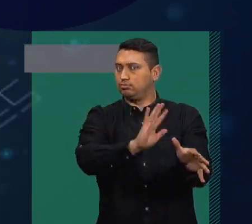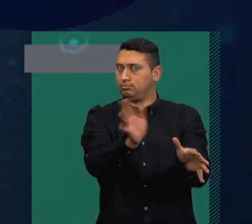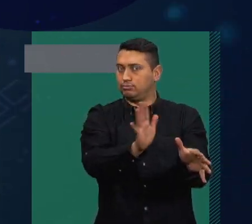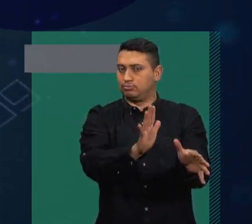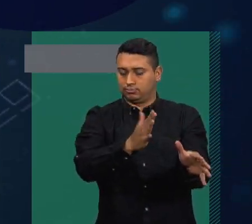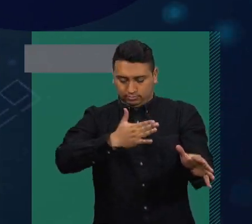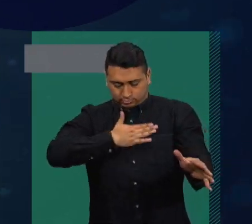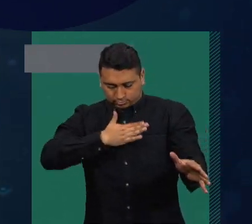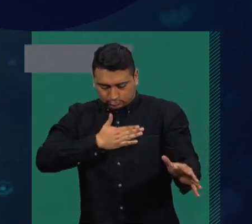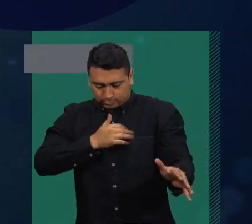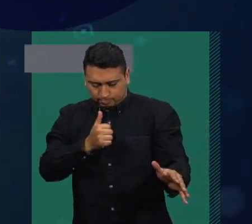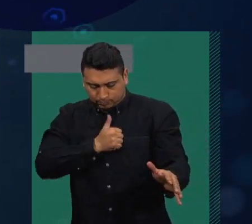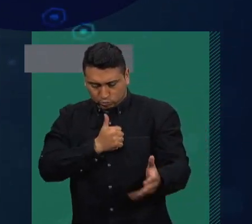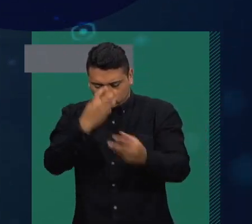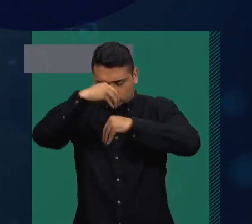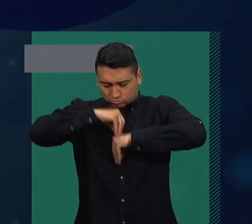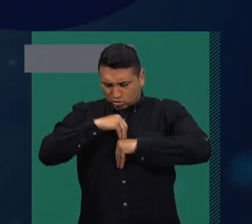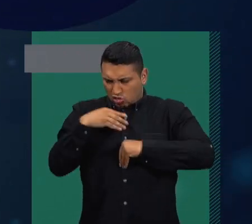que usted tiene que hacer adentro.